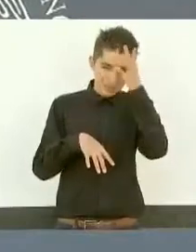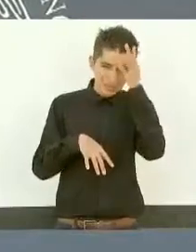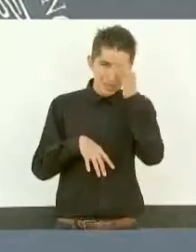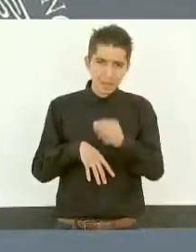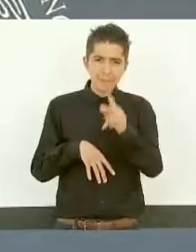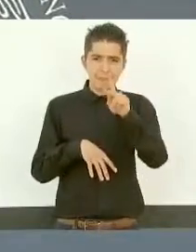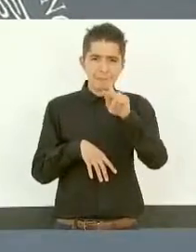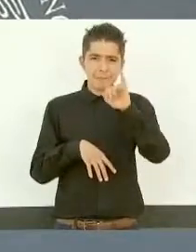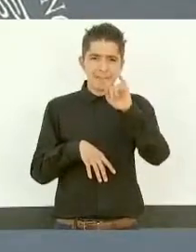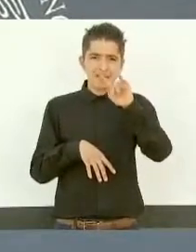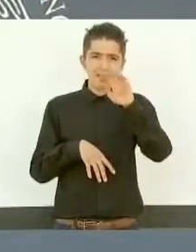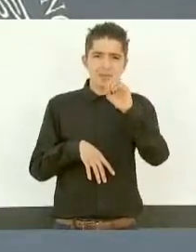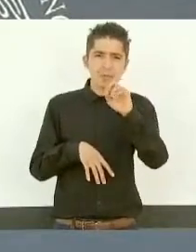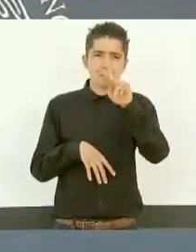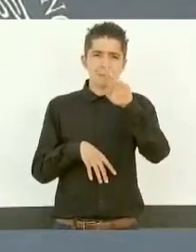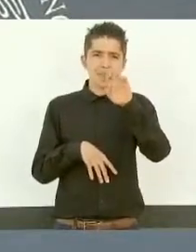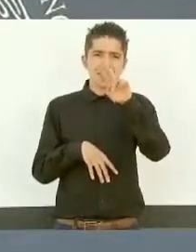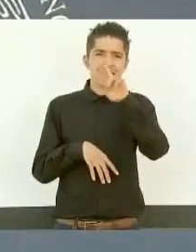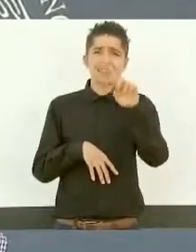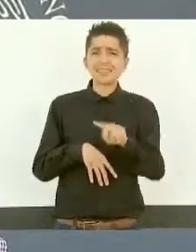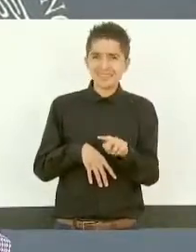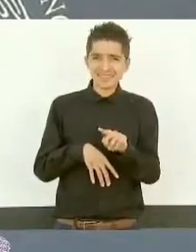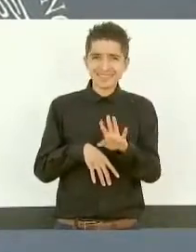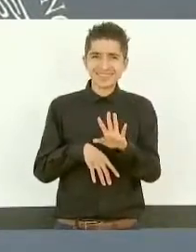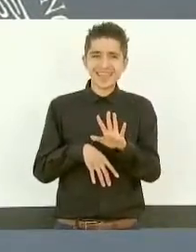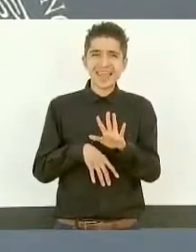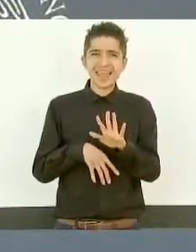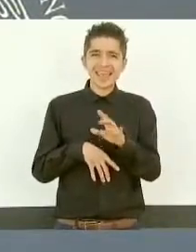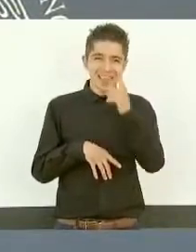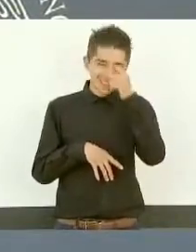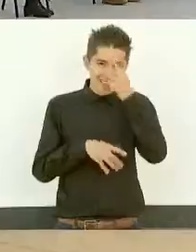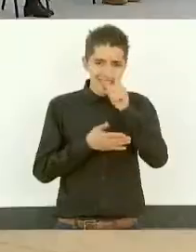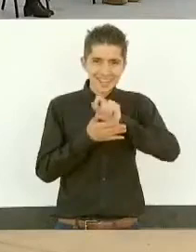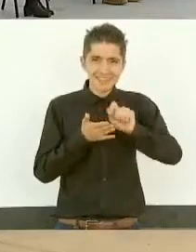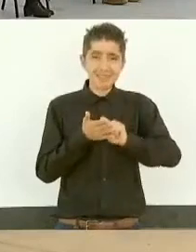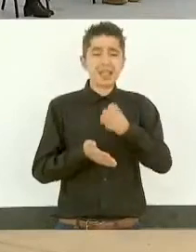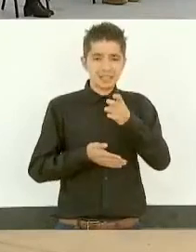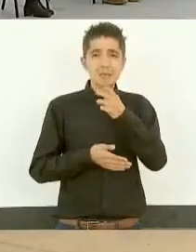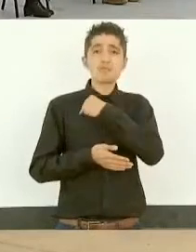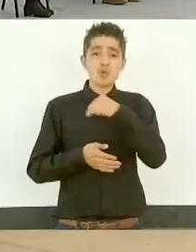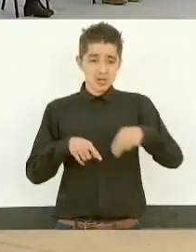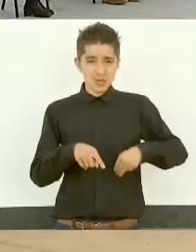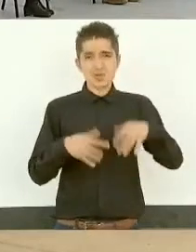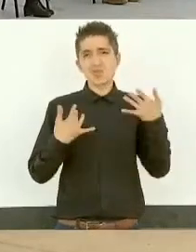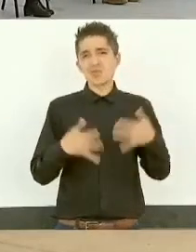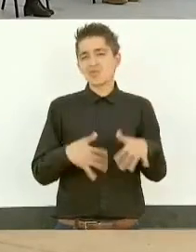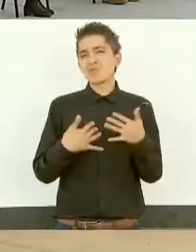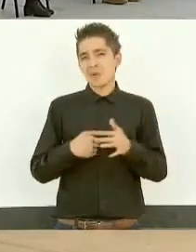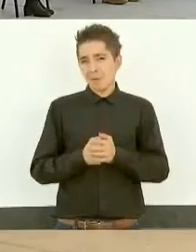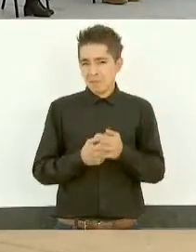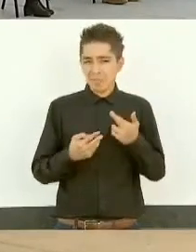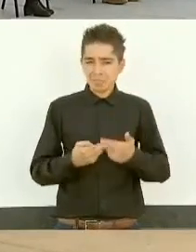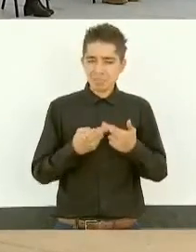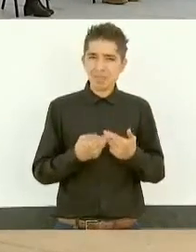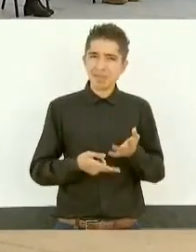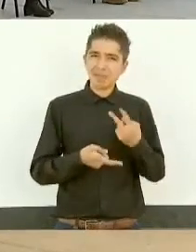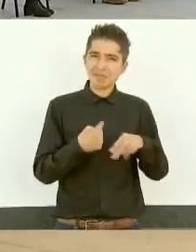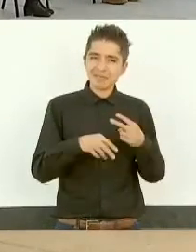entre otras virtudes que tiene este municipio, en este